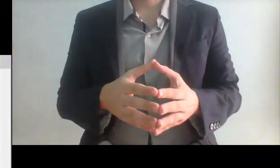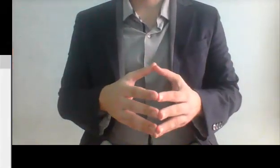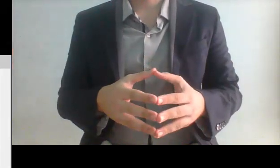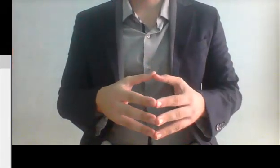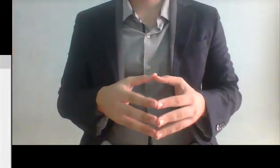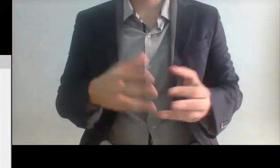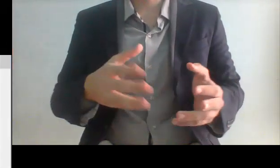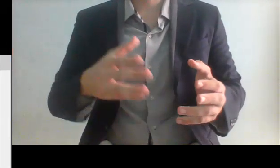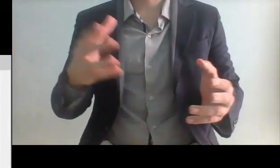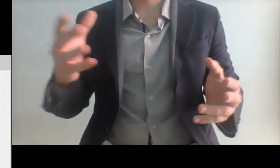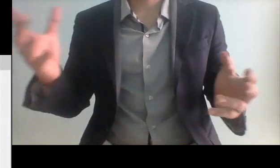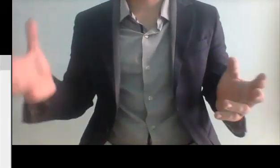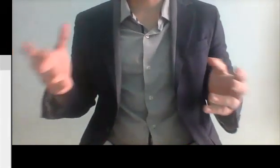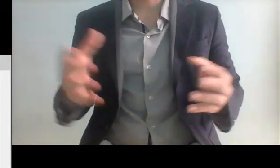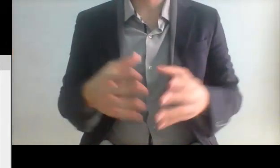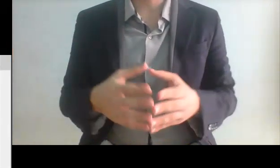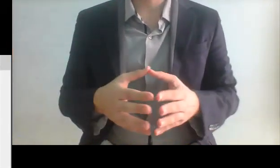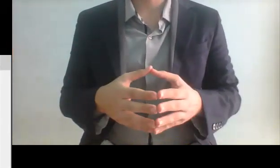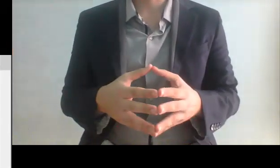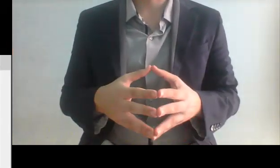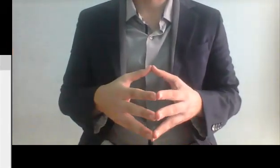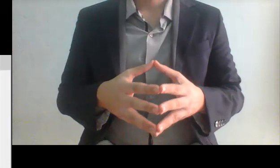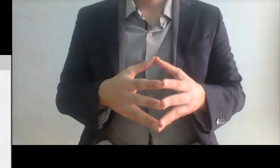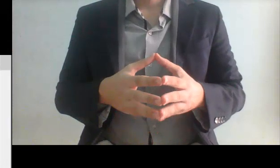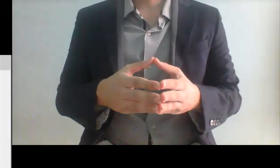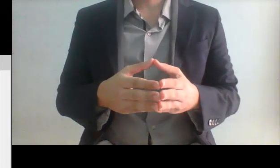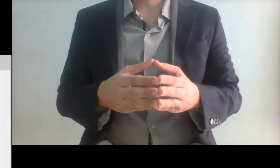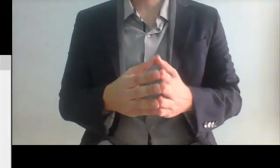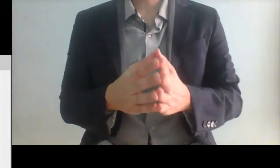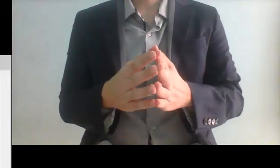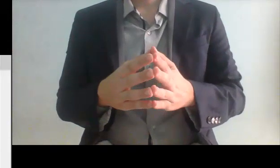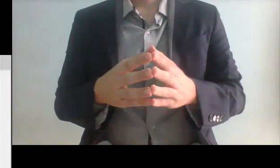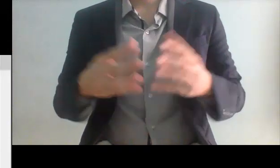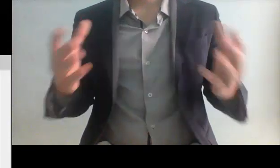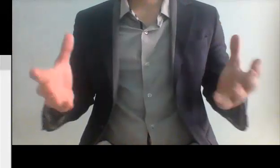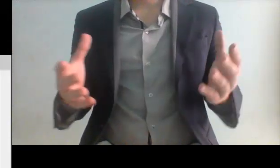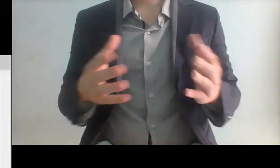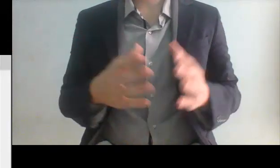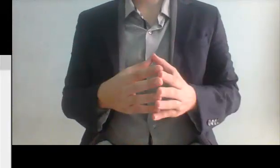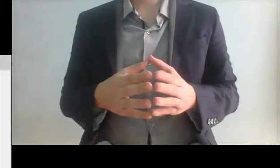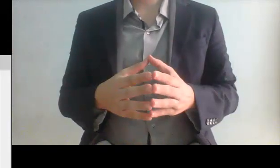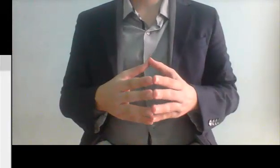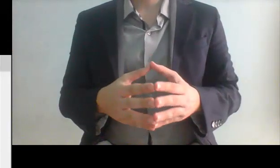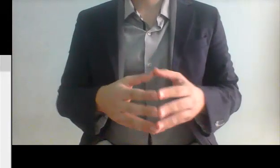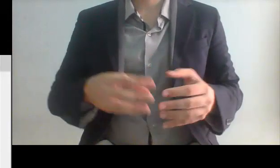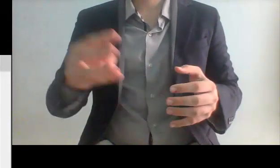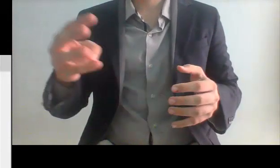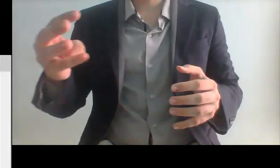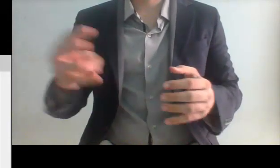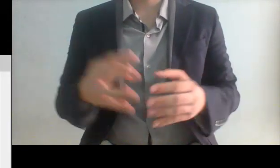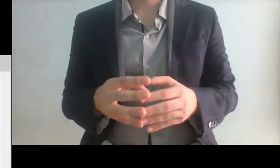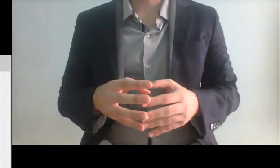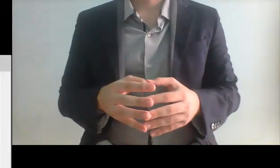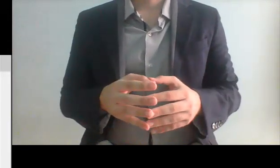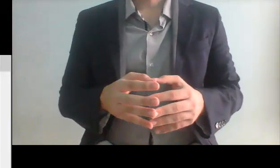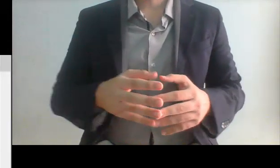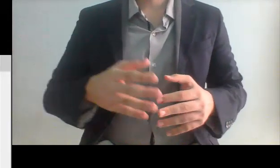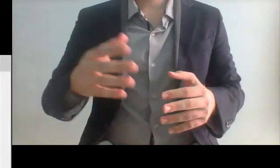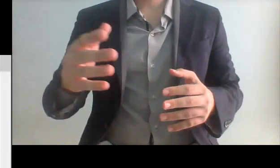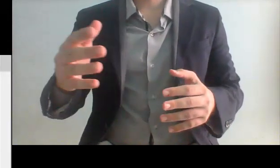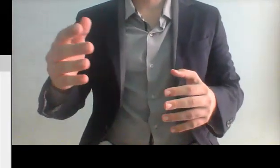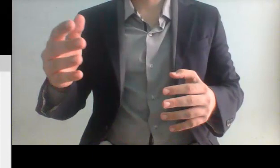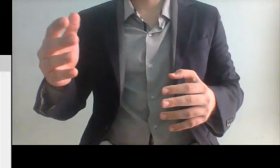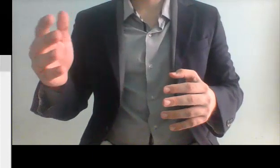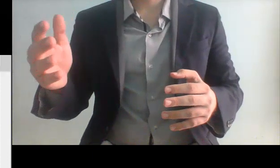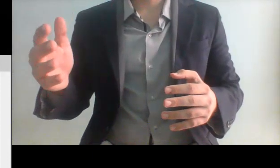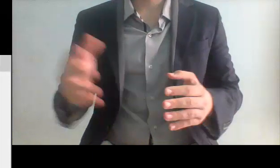oposición de este gobierno pues son una bola de clasistas una bola de pues incluso extremistas religiosos ahí tienes a los de Frena ahí